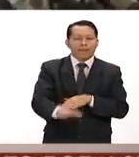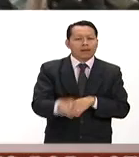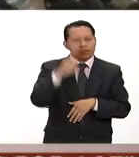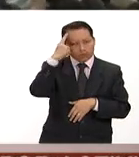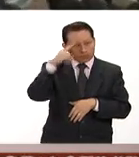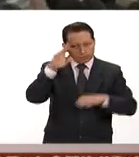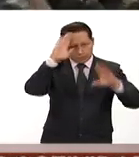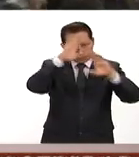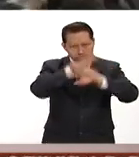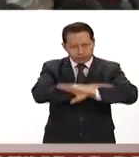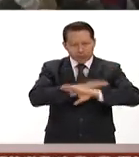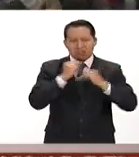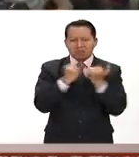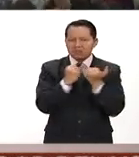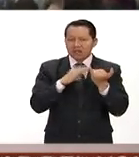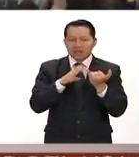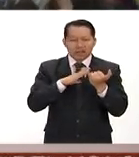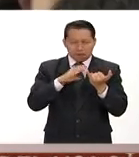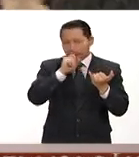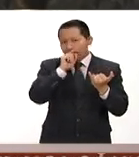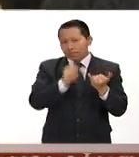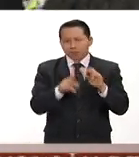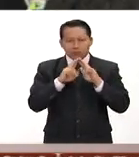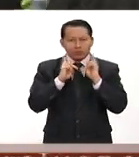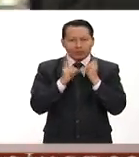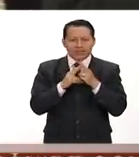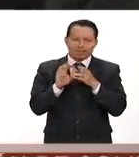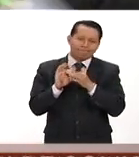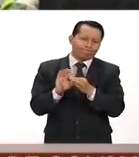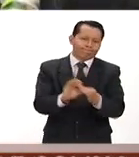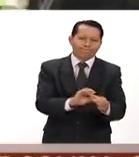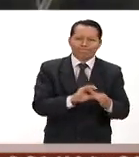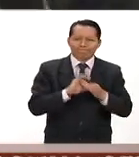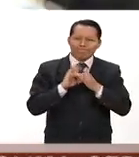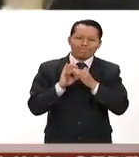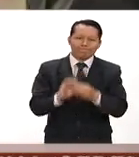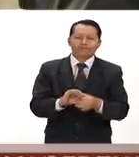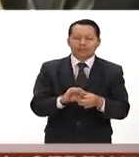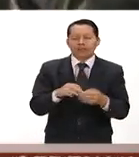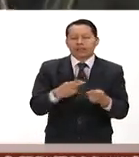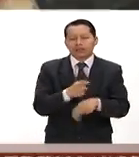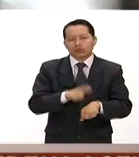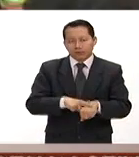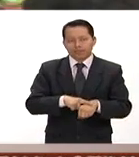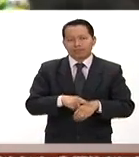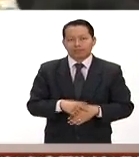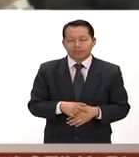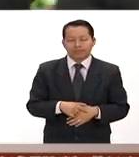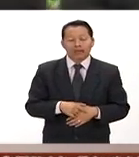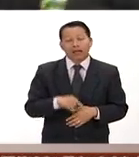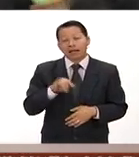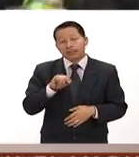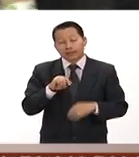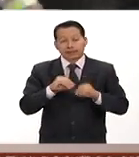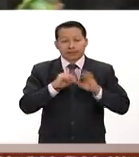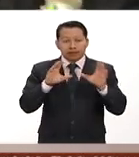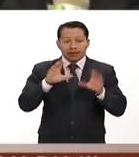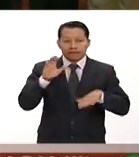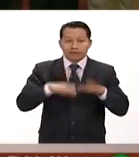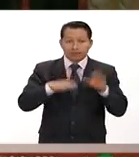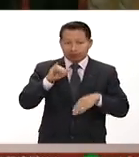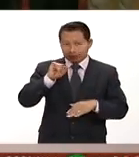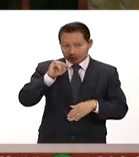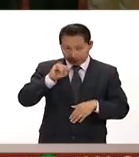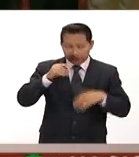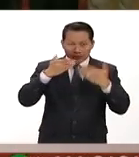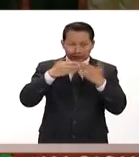y de una unidad nacional muchas veces de las crisis salen cosas interesantes sin duda se aprende muchas veces o